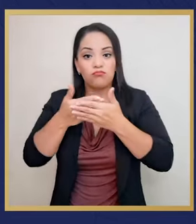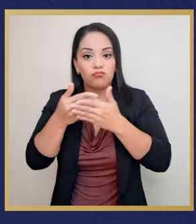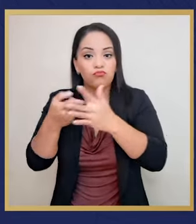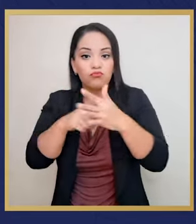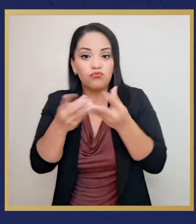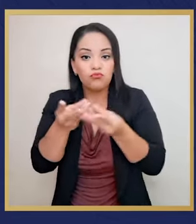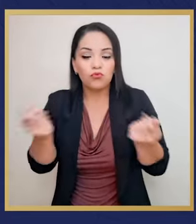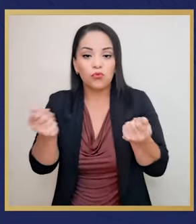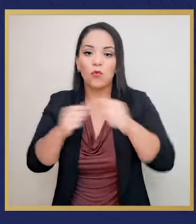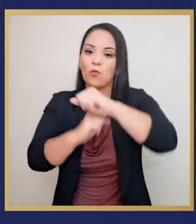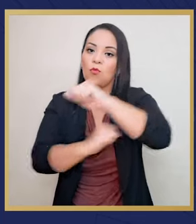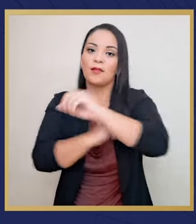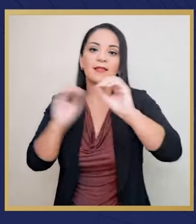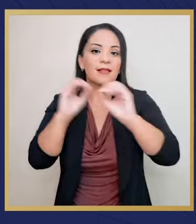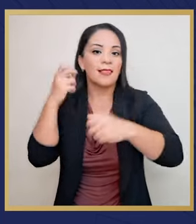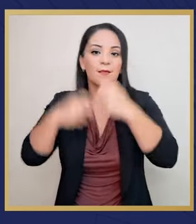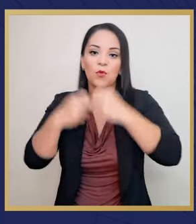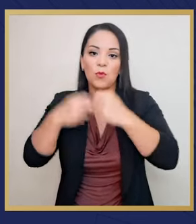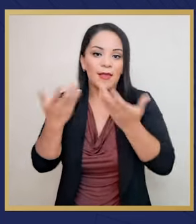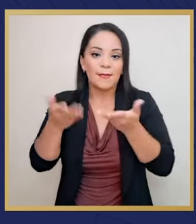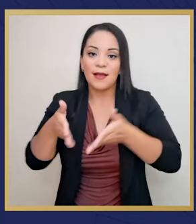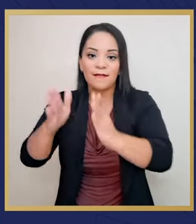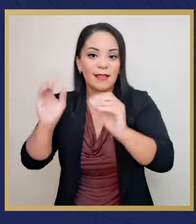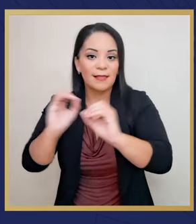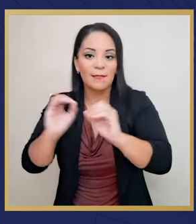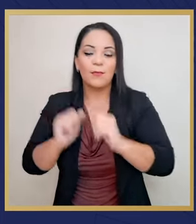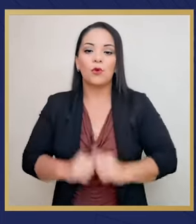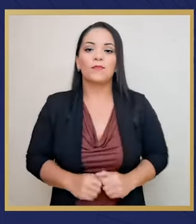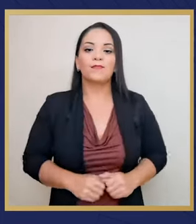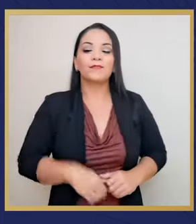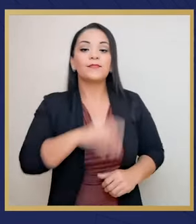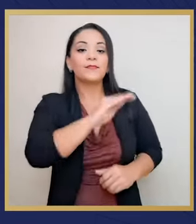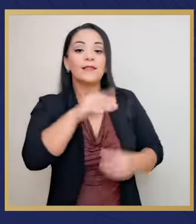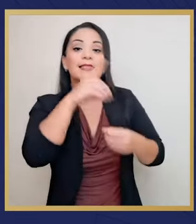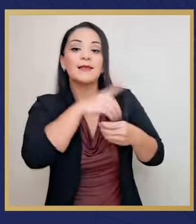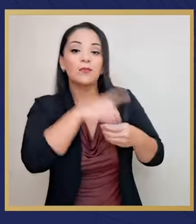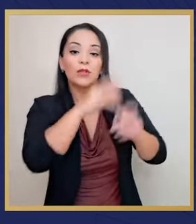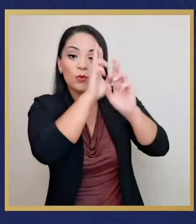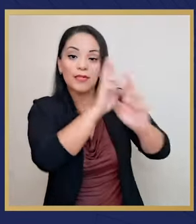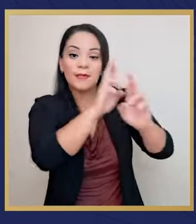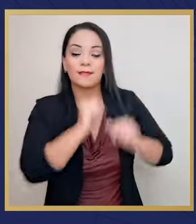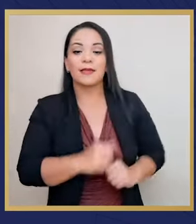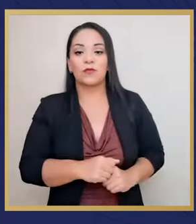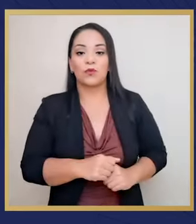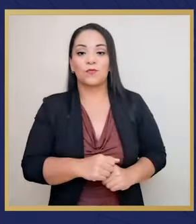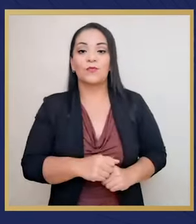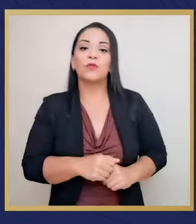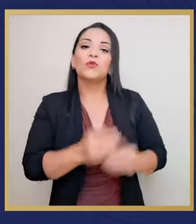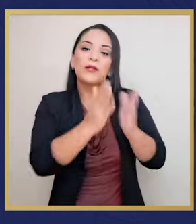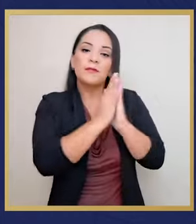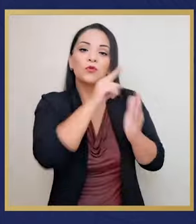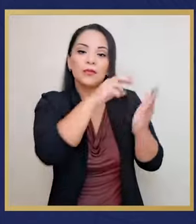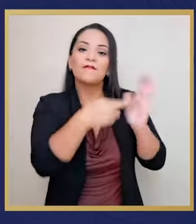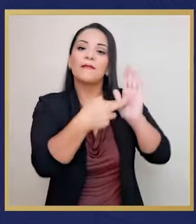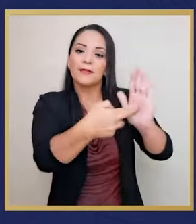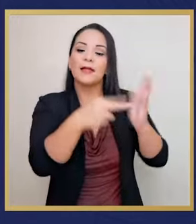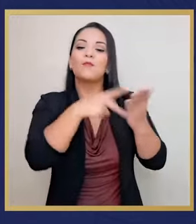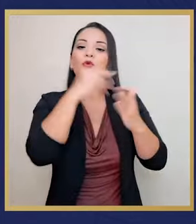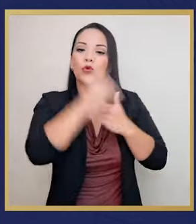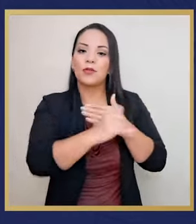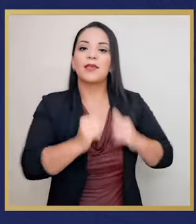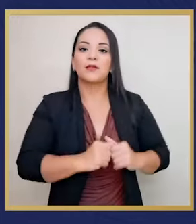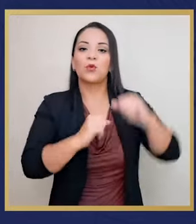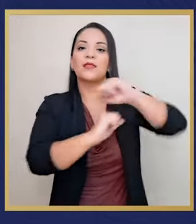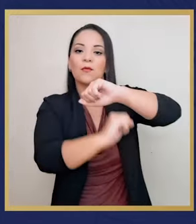arreglo y este puente no tengan ningún problema en esta carretera. Señores diputados, con todo respeto les digo que me representen sobre el